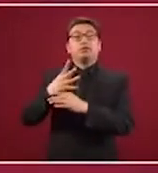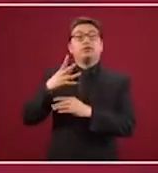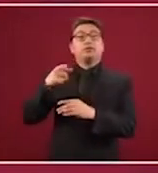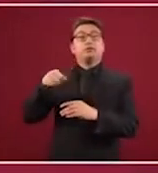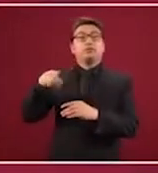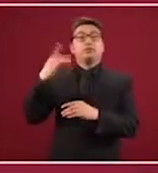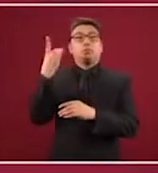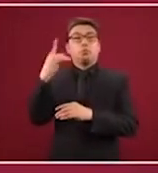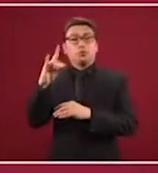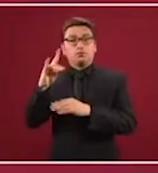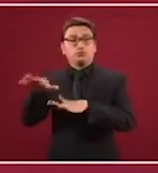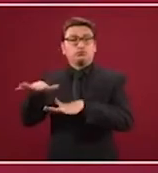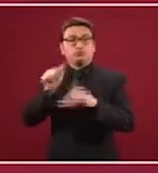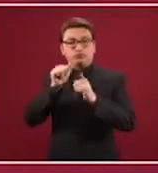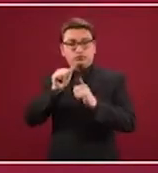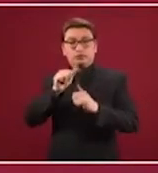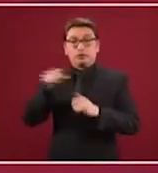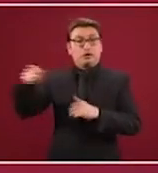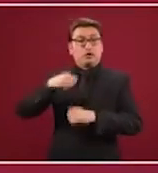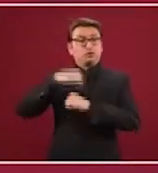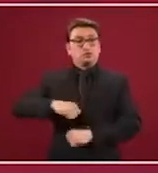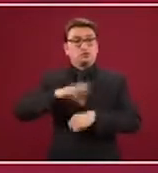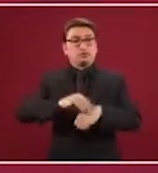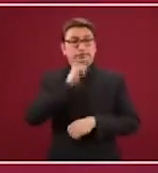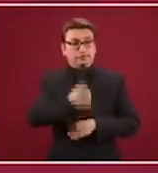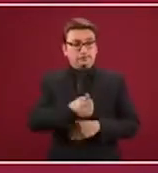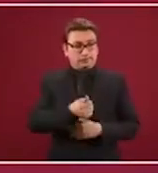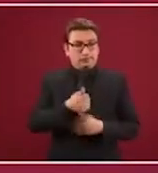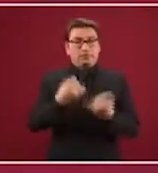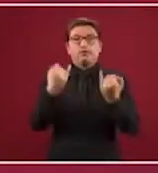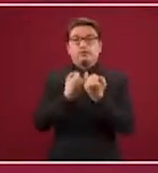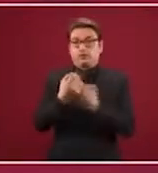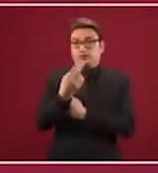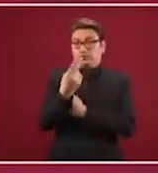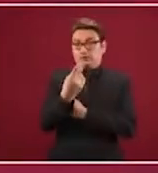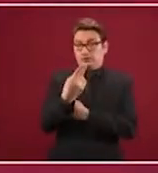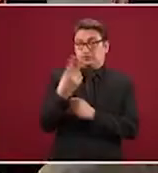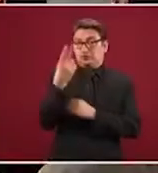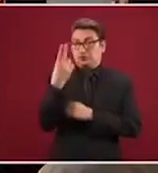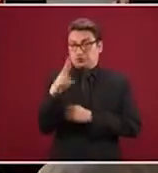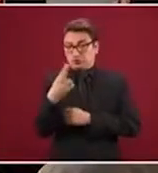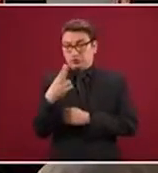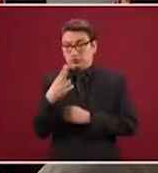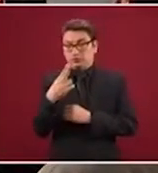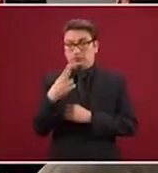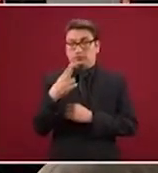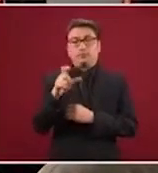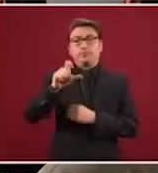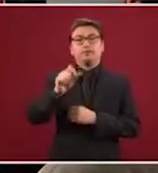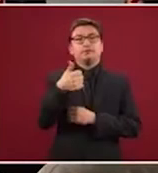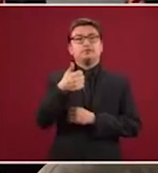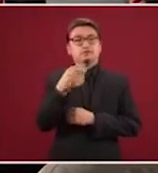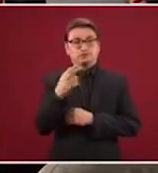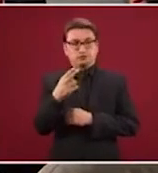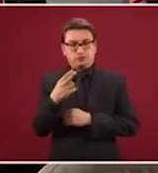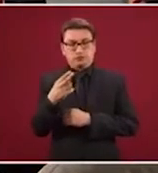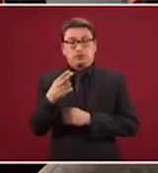otorgados por la autoridad. Y no sólo eso, el 25 de noviembre, 26 para ser exactos,